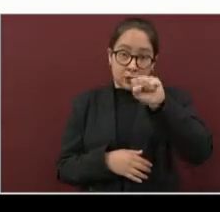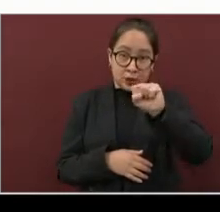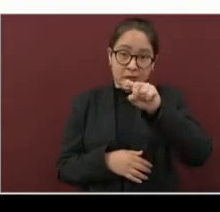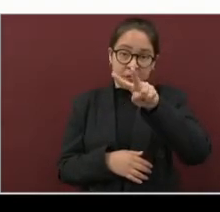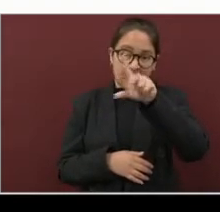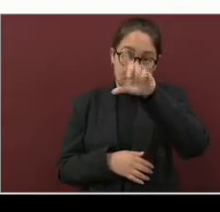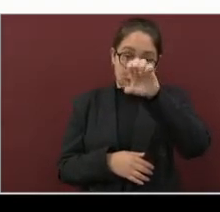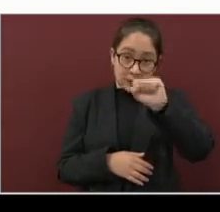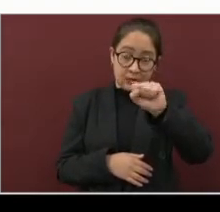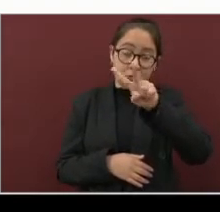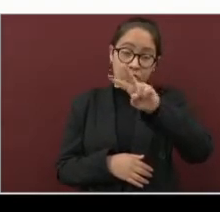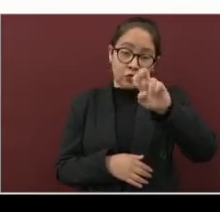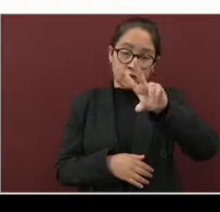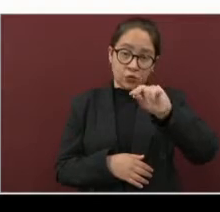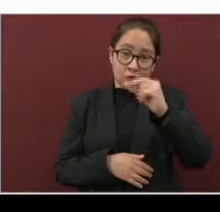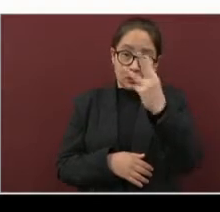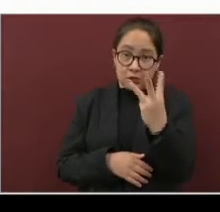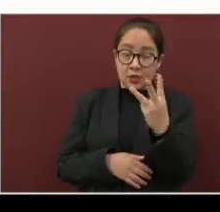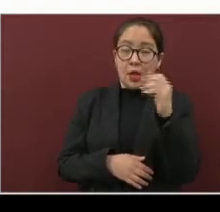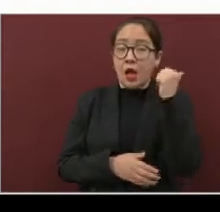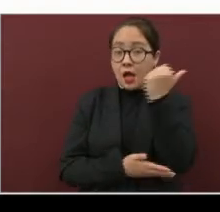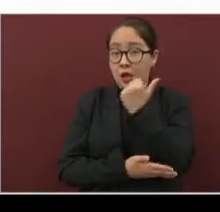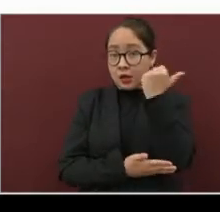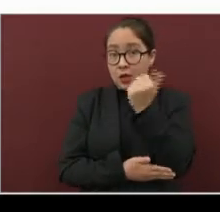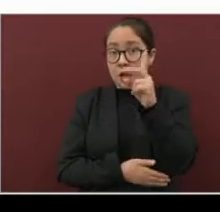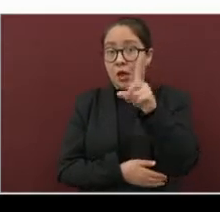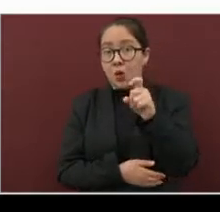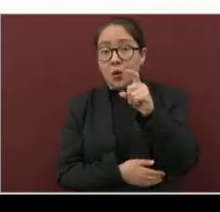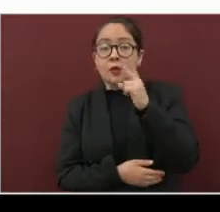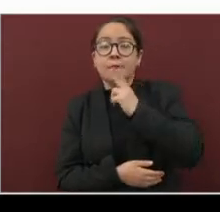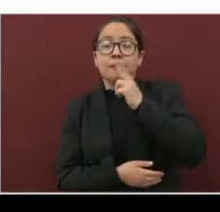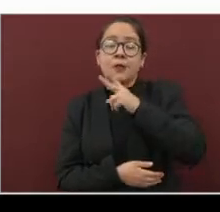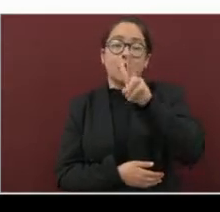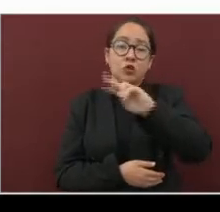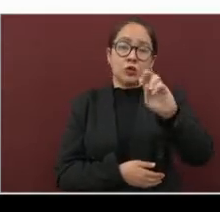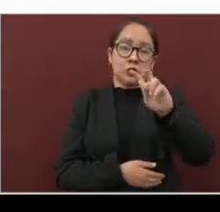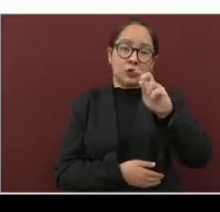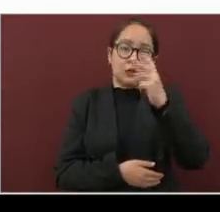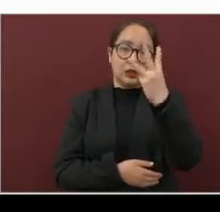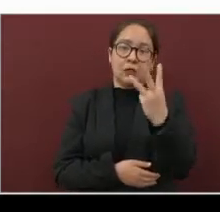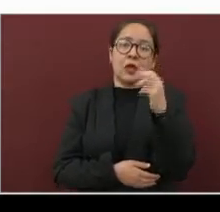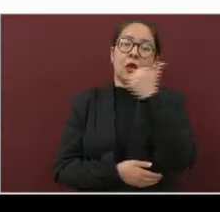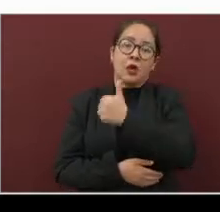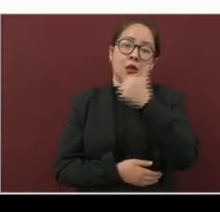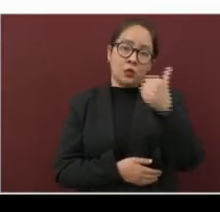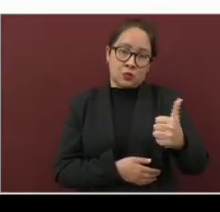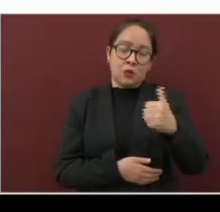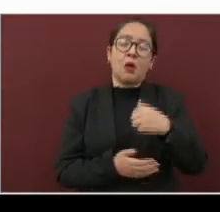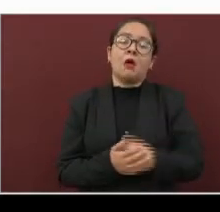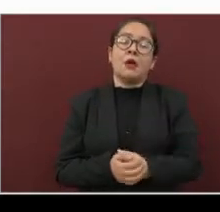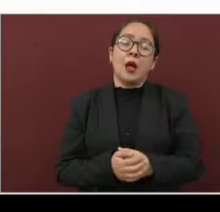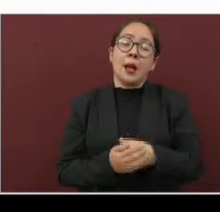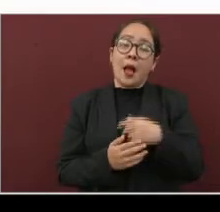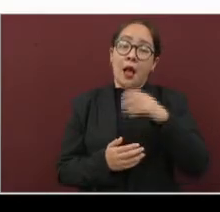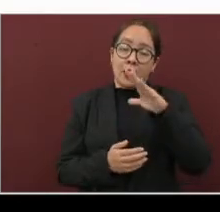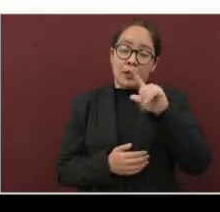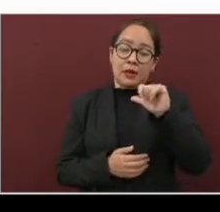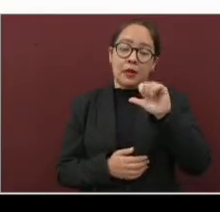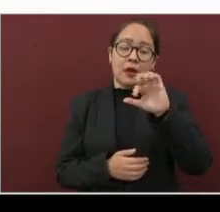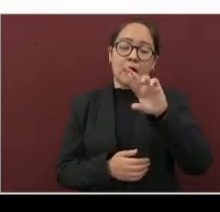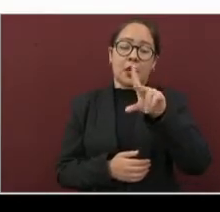283. Acayucan y Aguadulce, 233 cada uno. Carlos Zacarrillo,